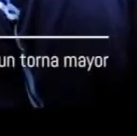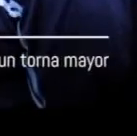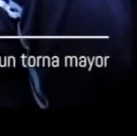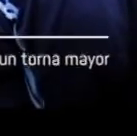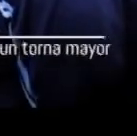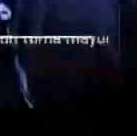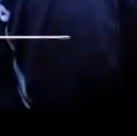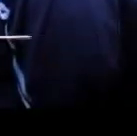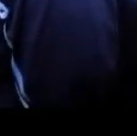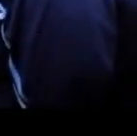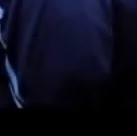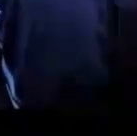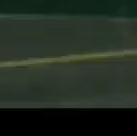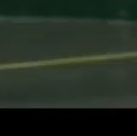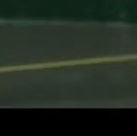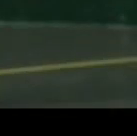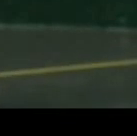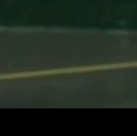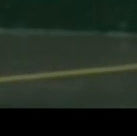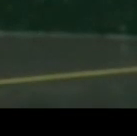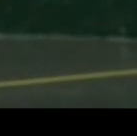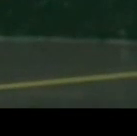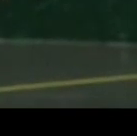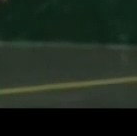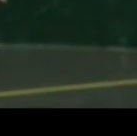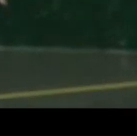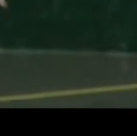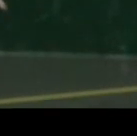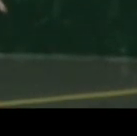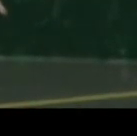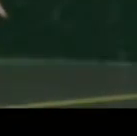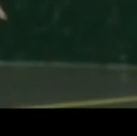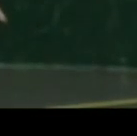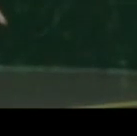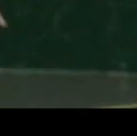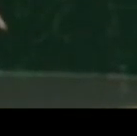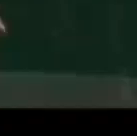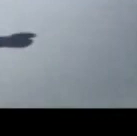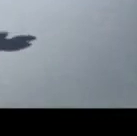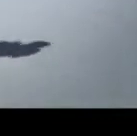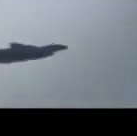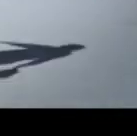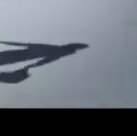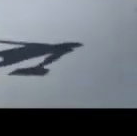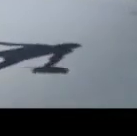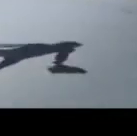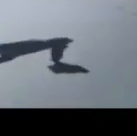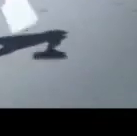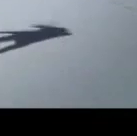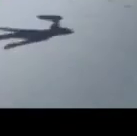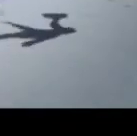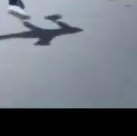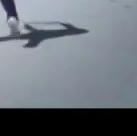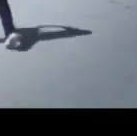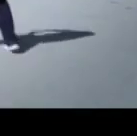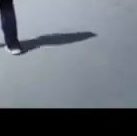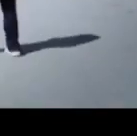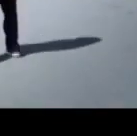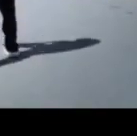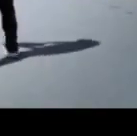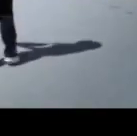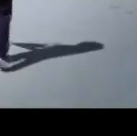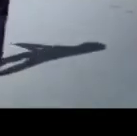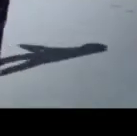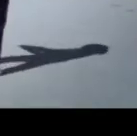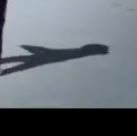tres juegos Es más o menos Como la pelota vasca Este deporte Lo juegan